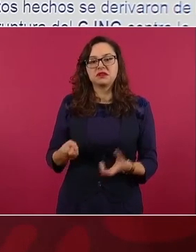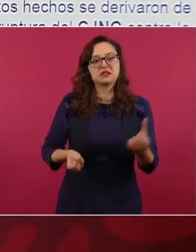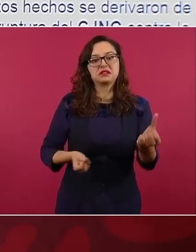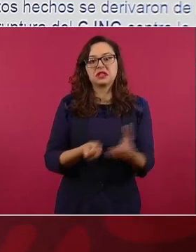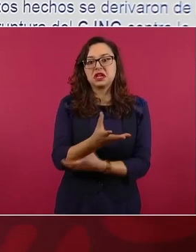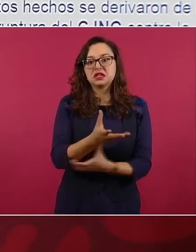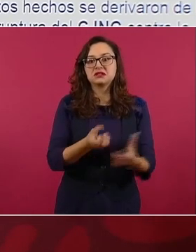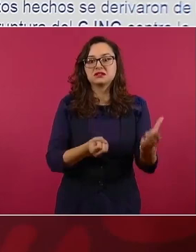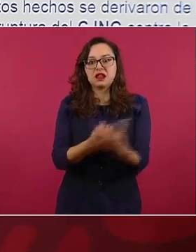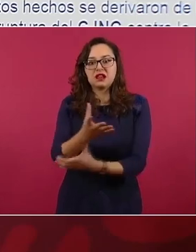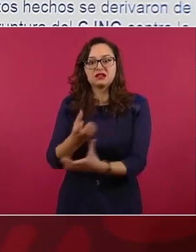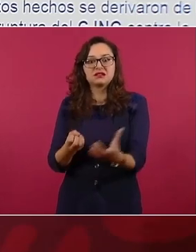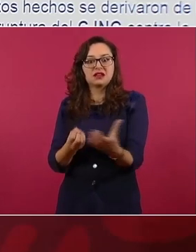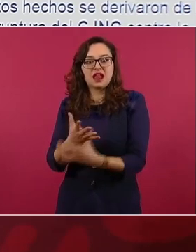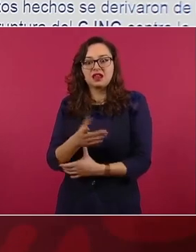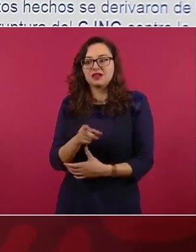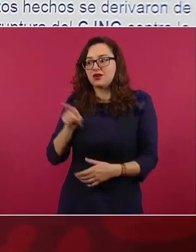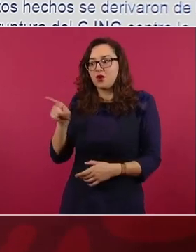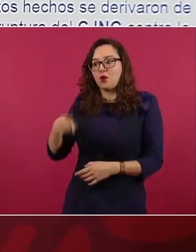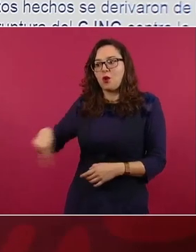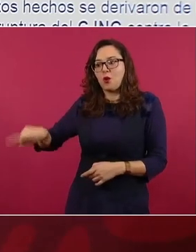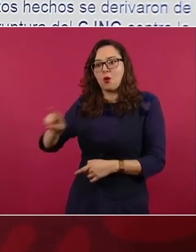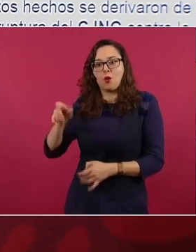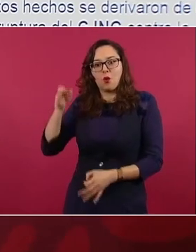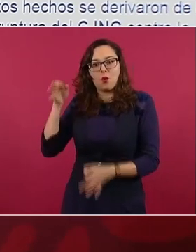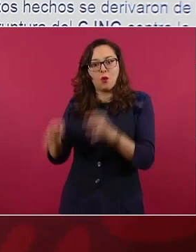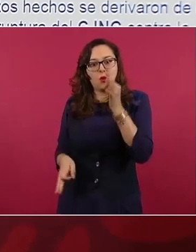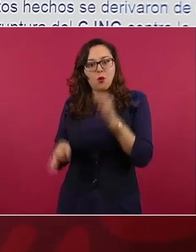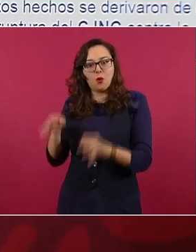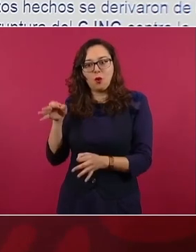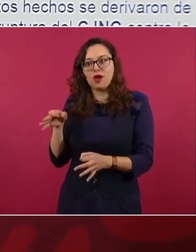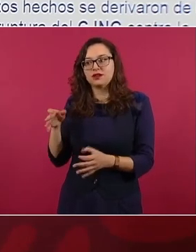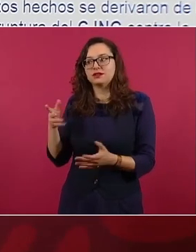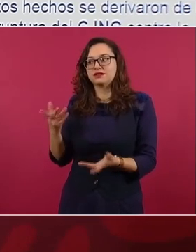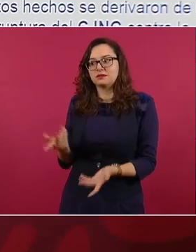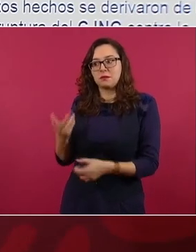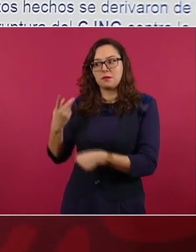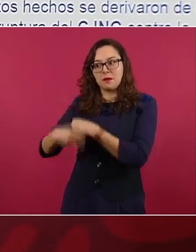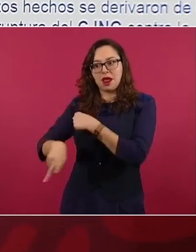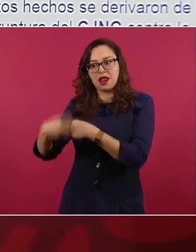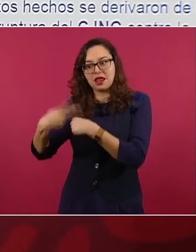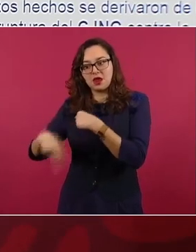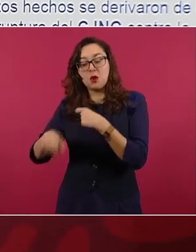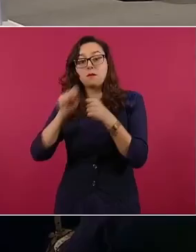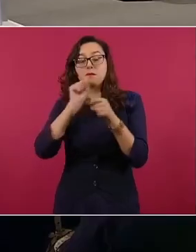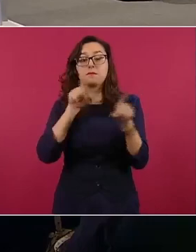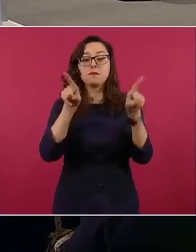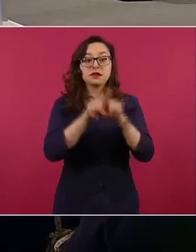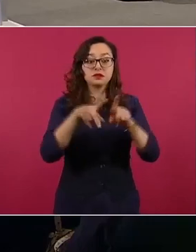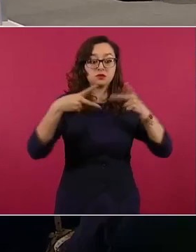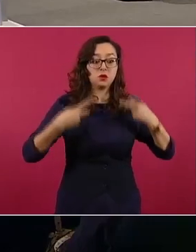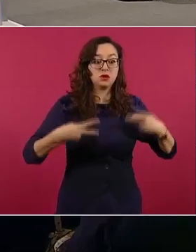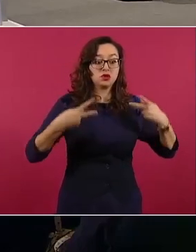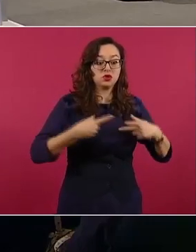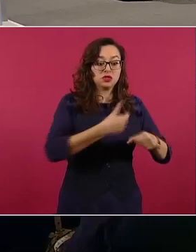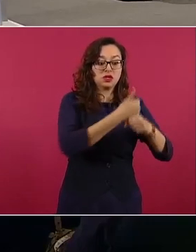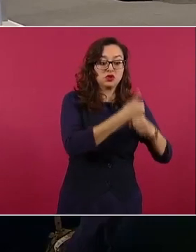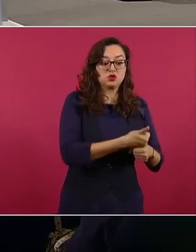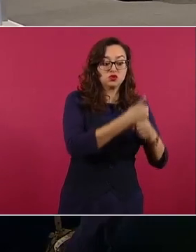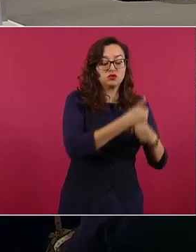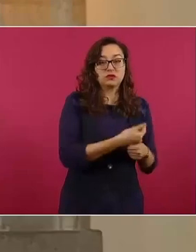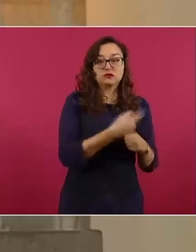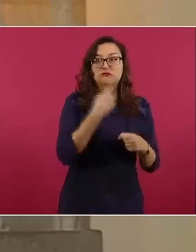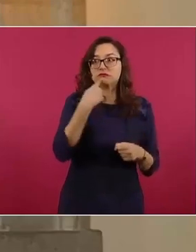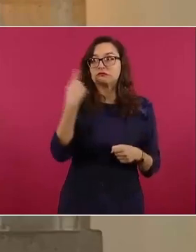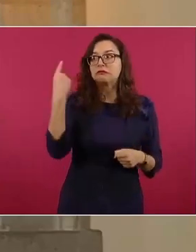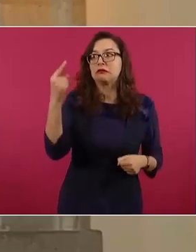propios jueces, para la víctima que se atreve a denunciar esos delitos, para los testigos que intervienen en